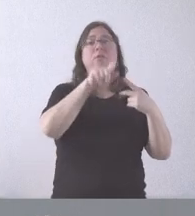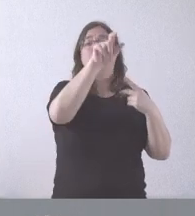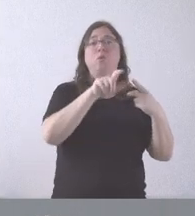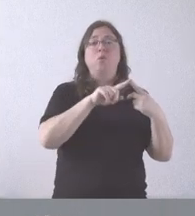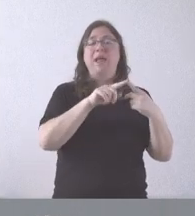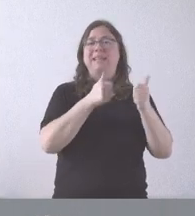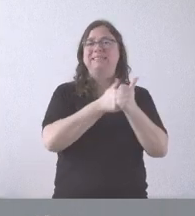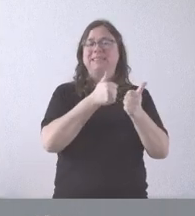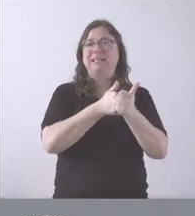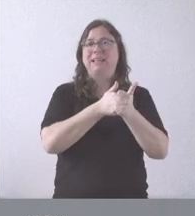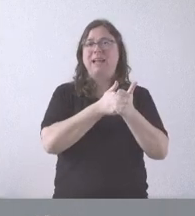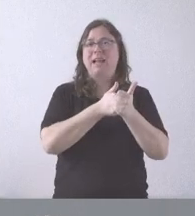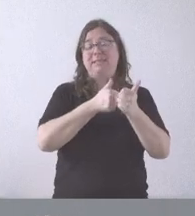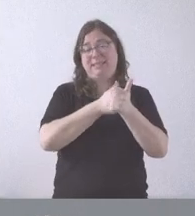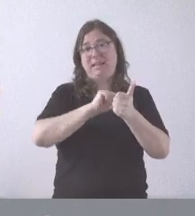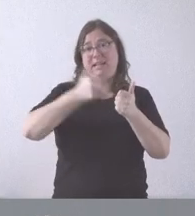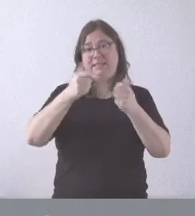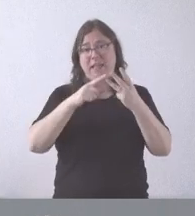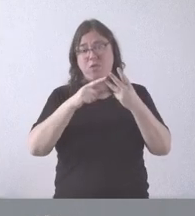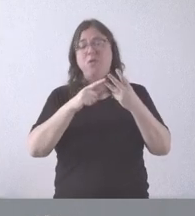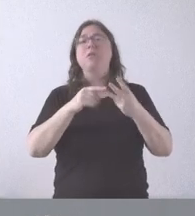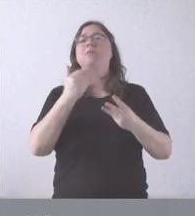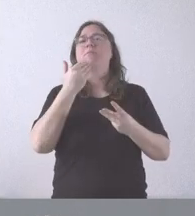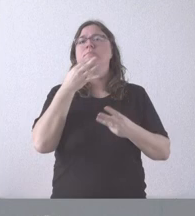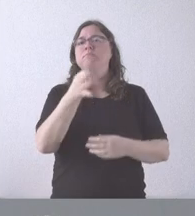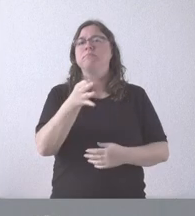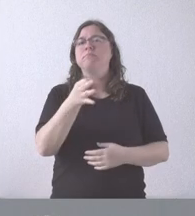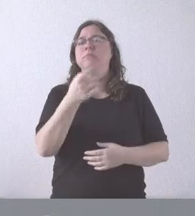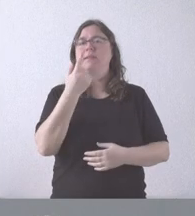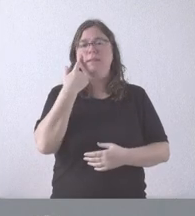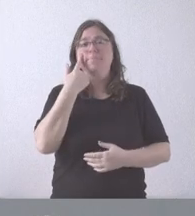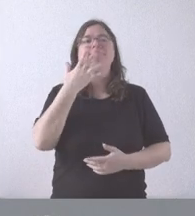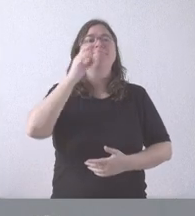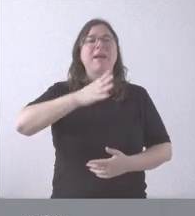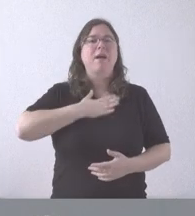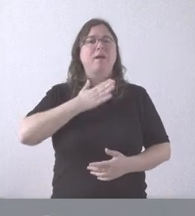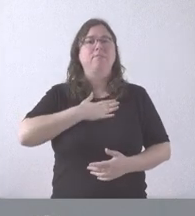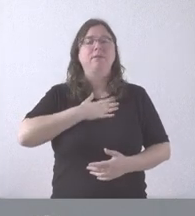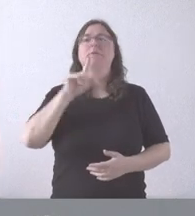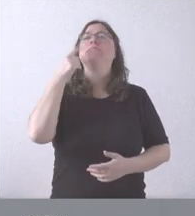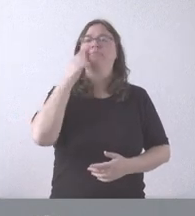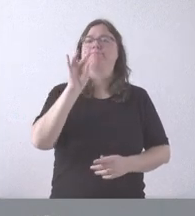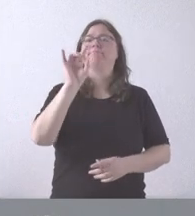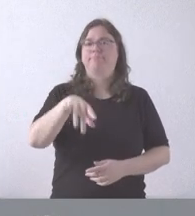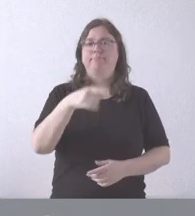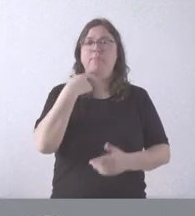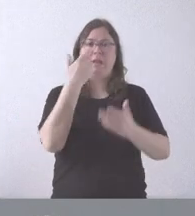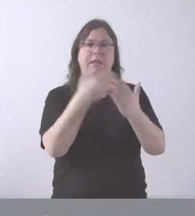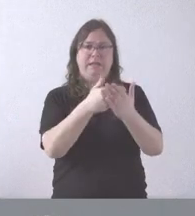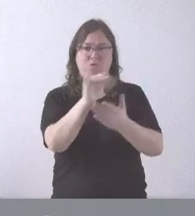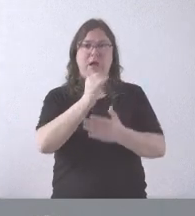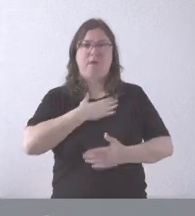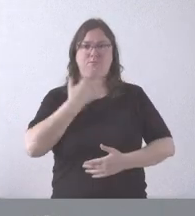Secretaría de Estado y efectivamente era identificar la titularidad. La titularidad se ha identificado, consta en los registros.